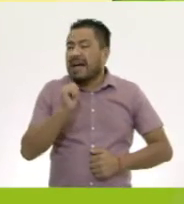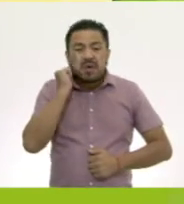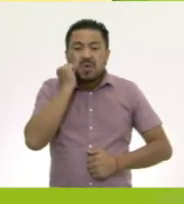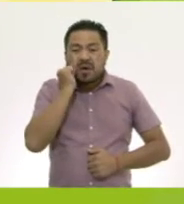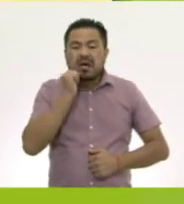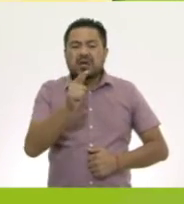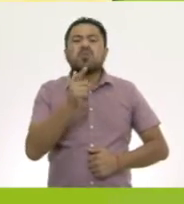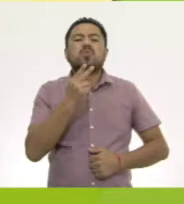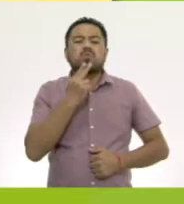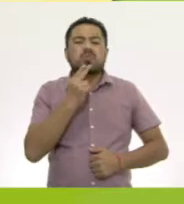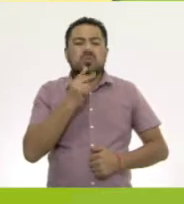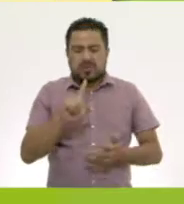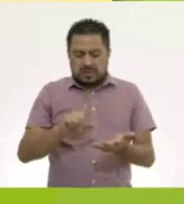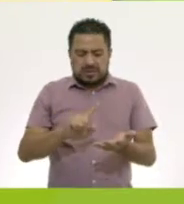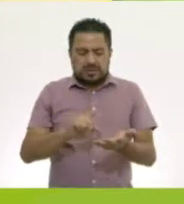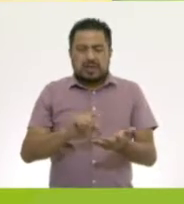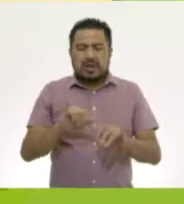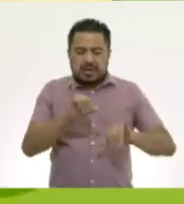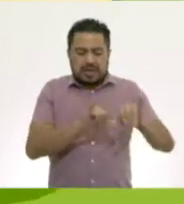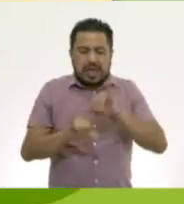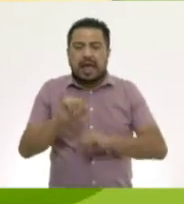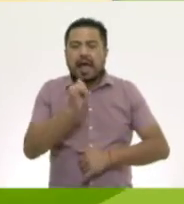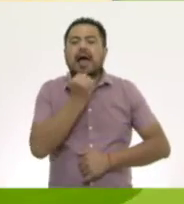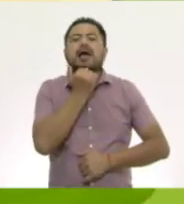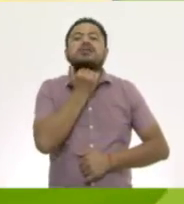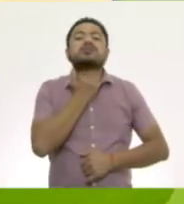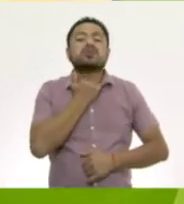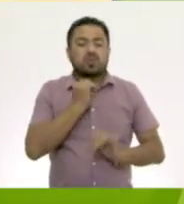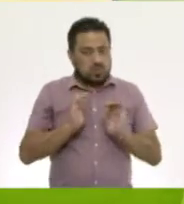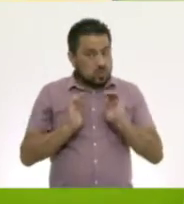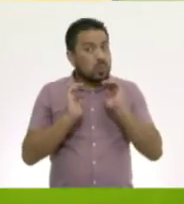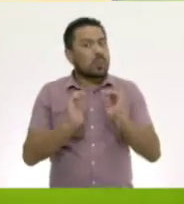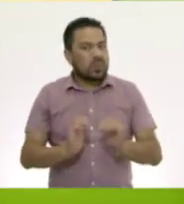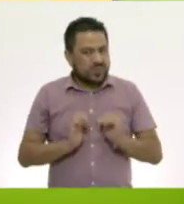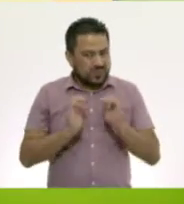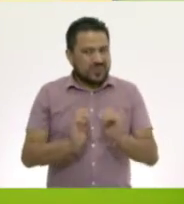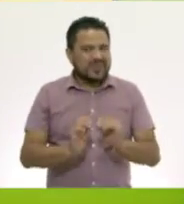jabón, usa desinfectantes a base de alcohol. ¡Cuídate!